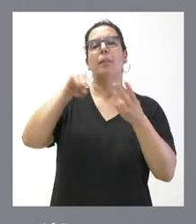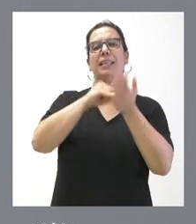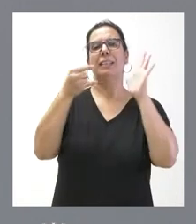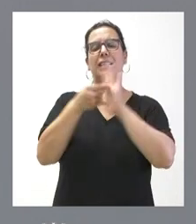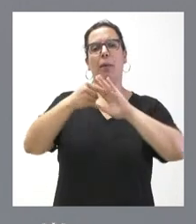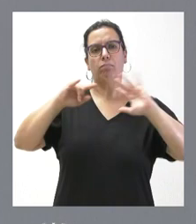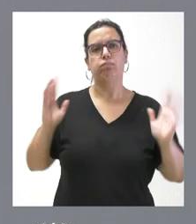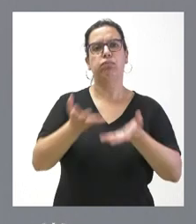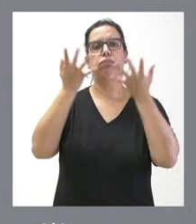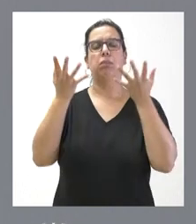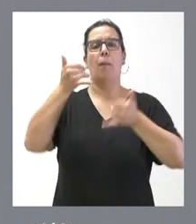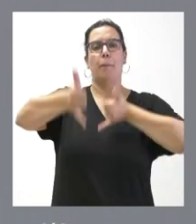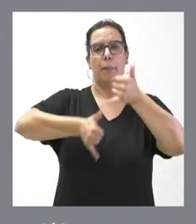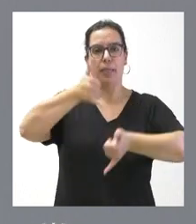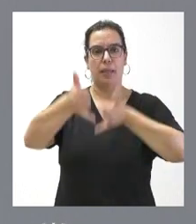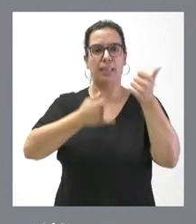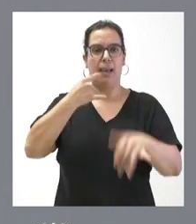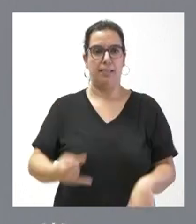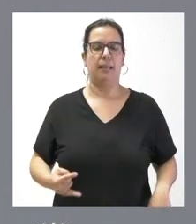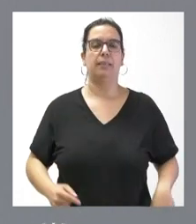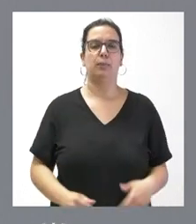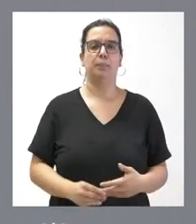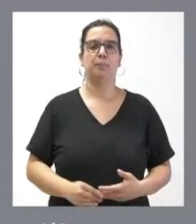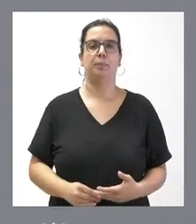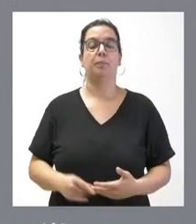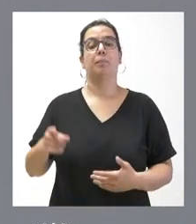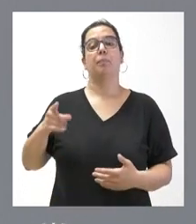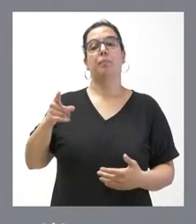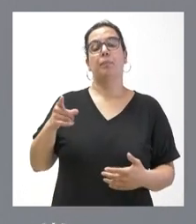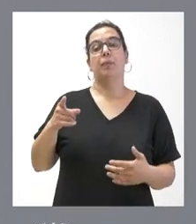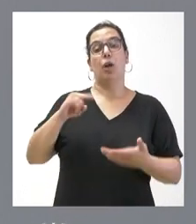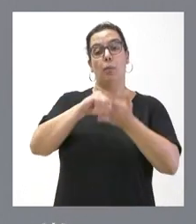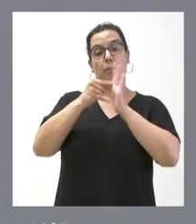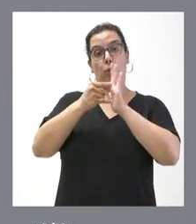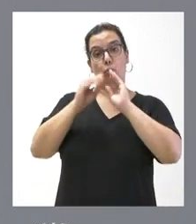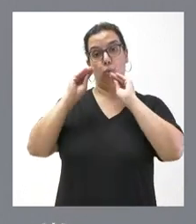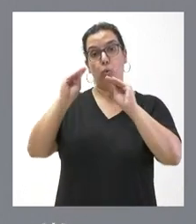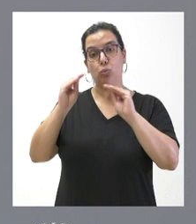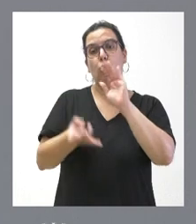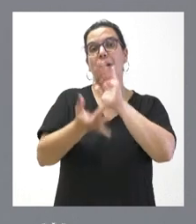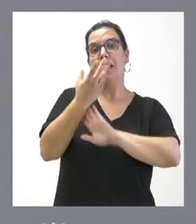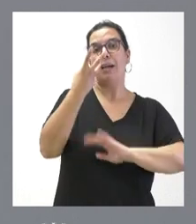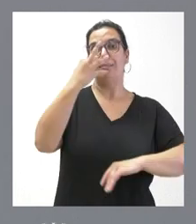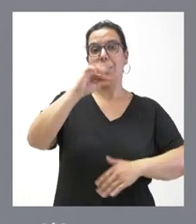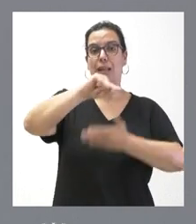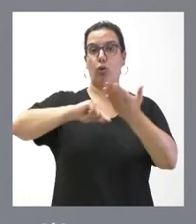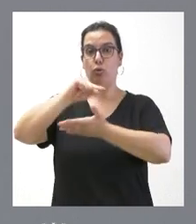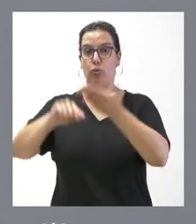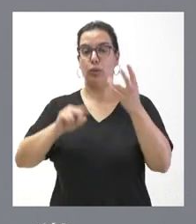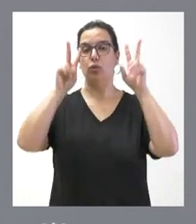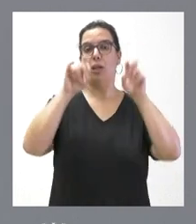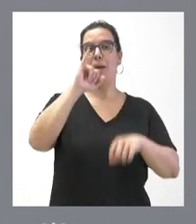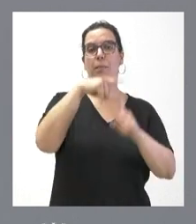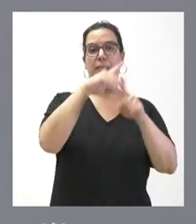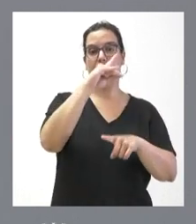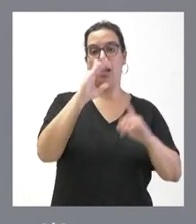impulsión de bicicletas eléctricas. Impulsa este proyecto la creación de 30 empleos en temas de I+.D. durante